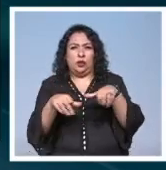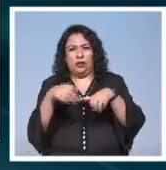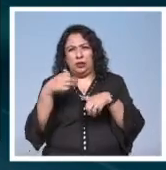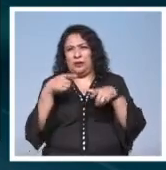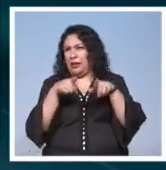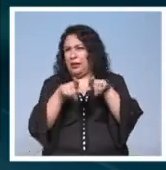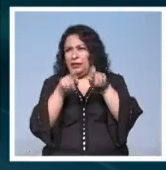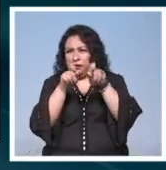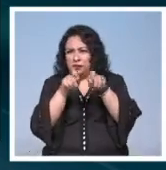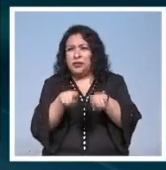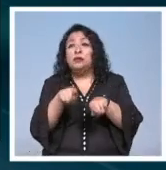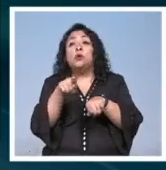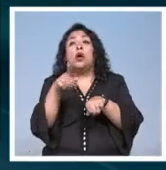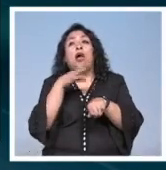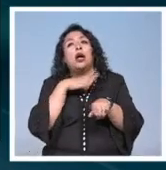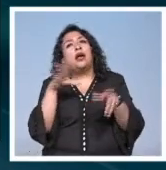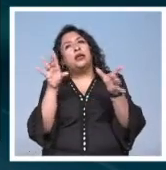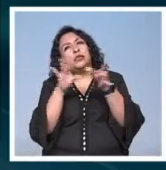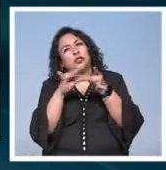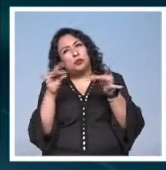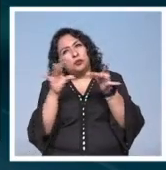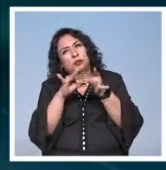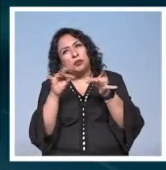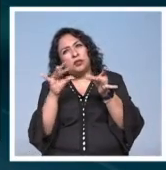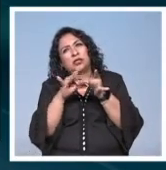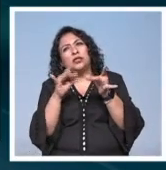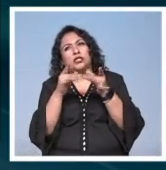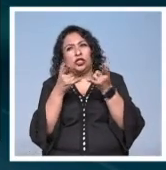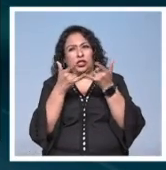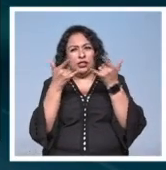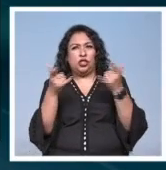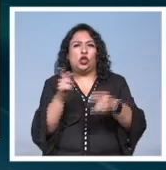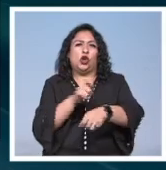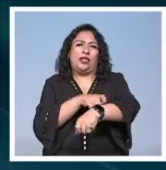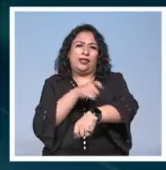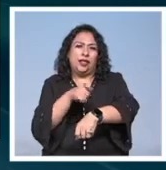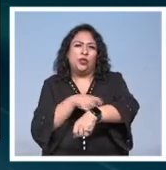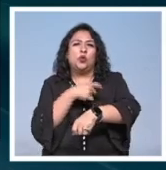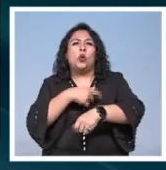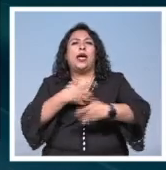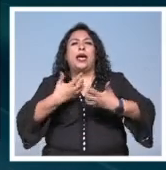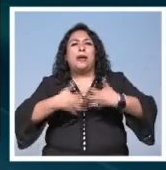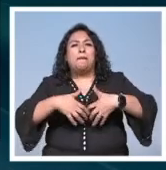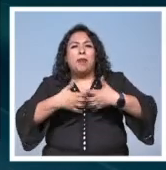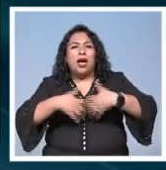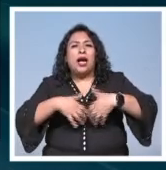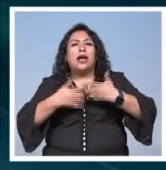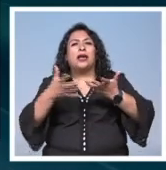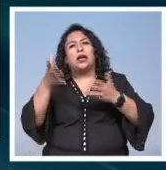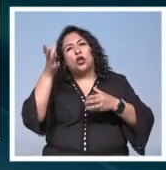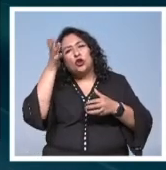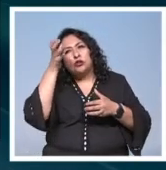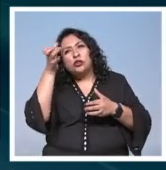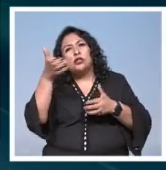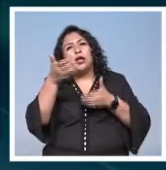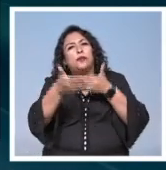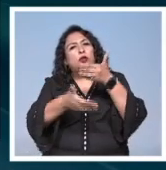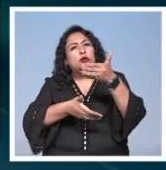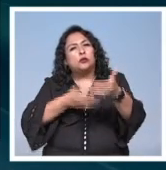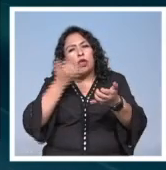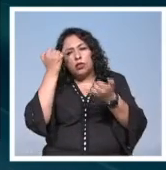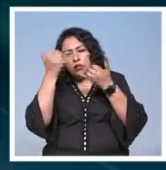paralelas en donde se explicará esa historia del tatuaje las máquinas los conceptos los procesos